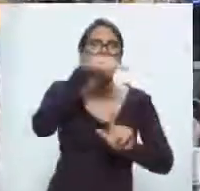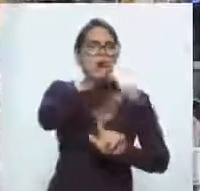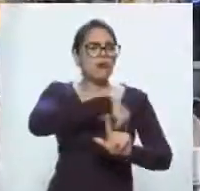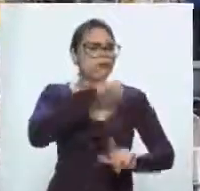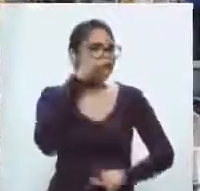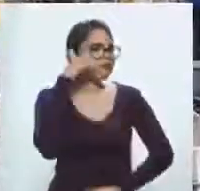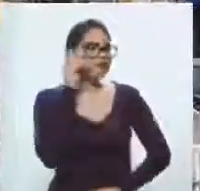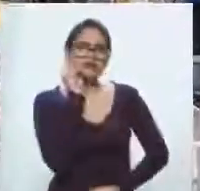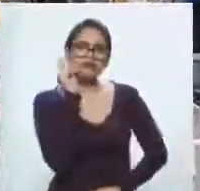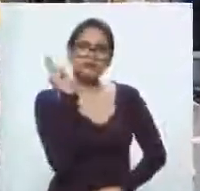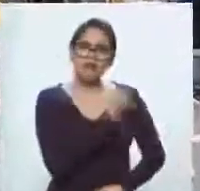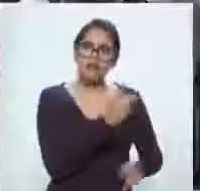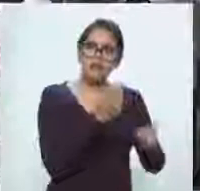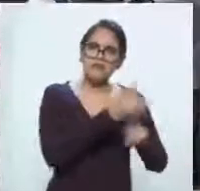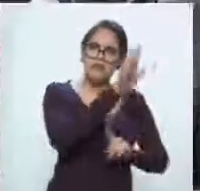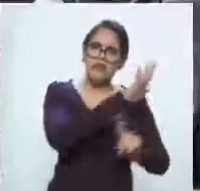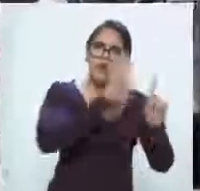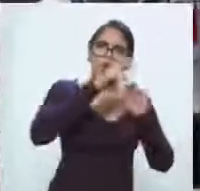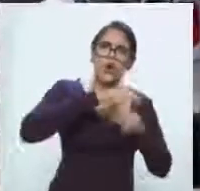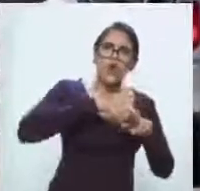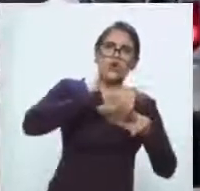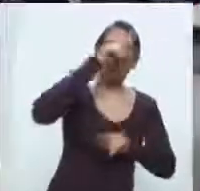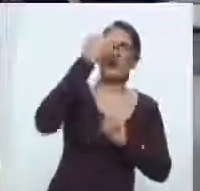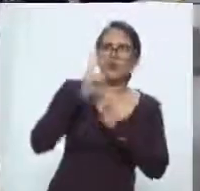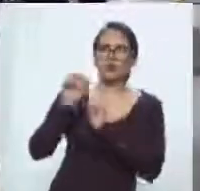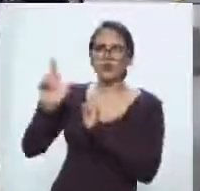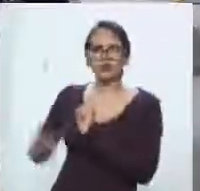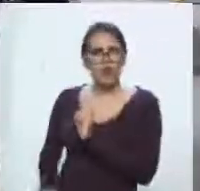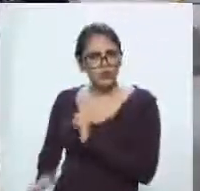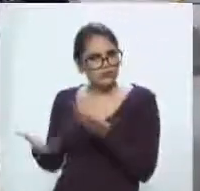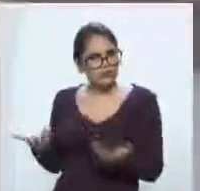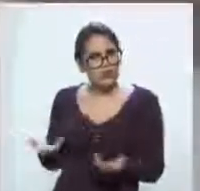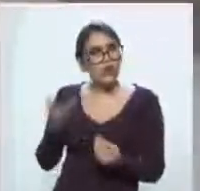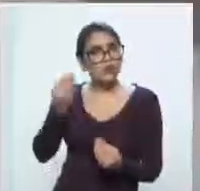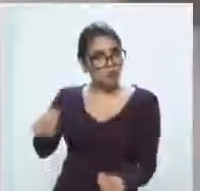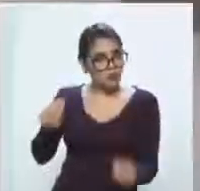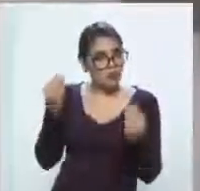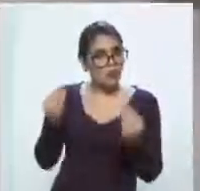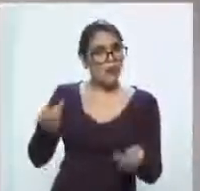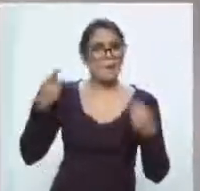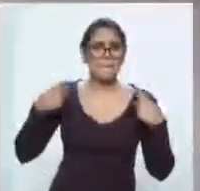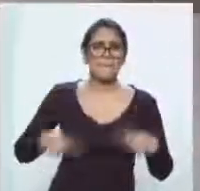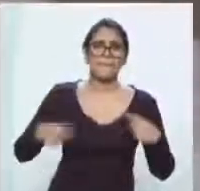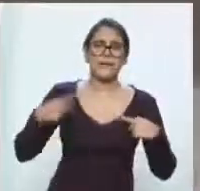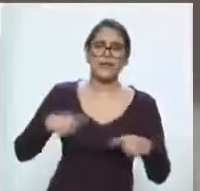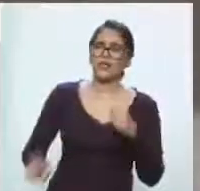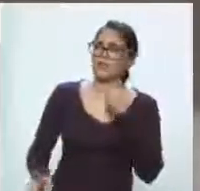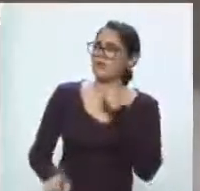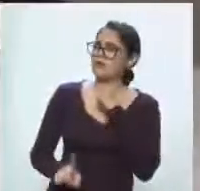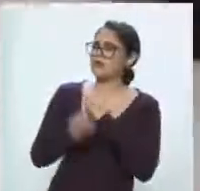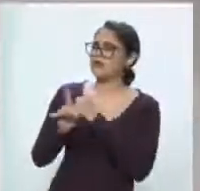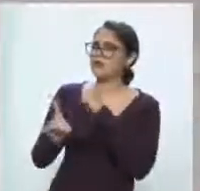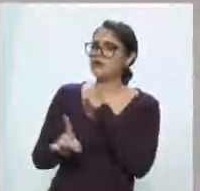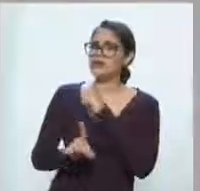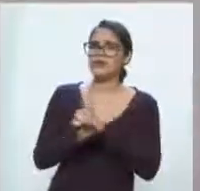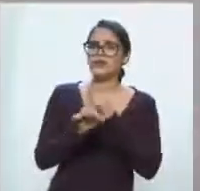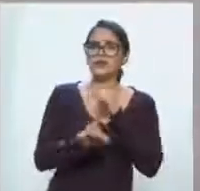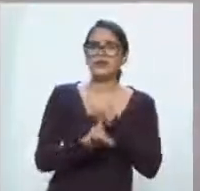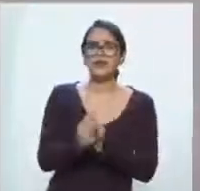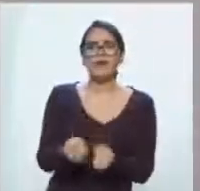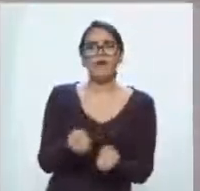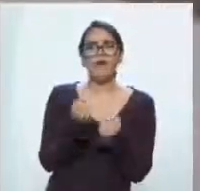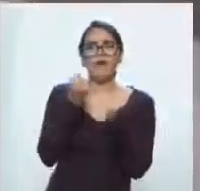solterizas del norte y el sur de México, miles de personas son víctimas de una crisis humanitaria cuyos